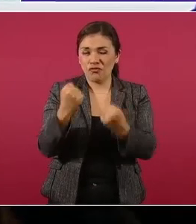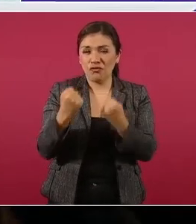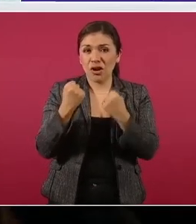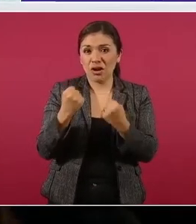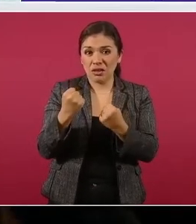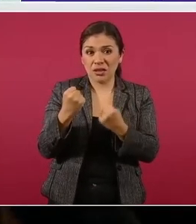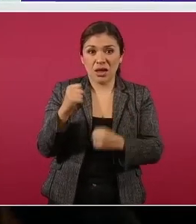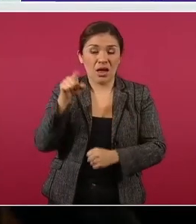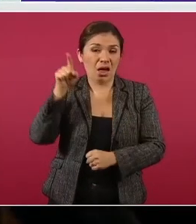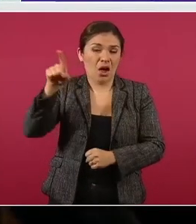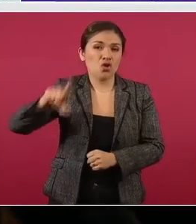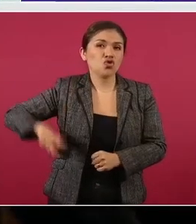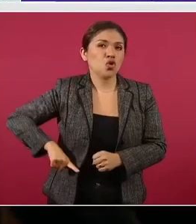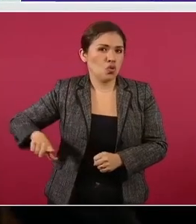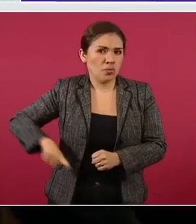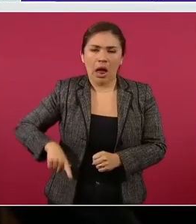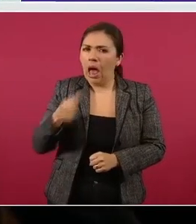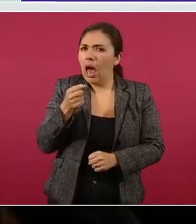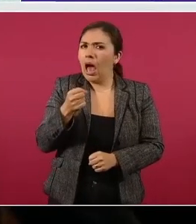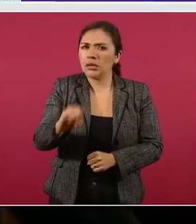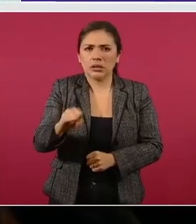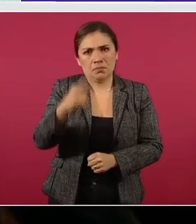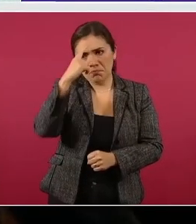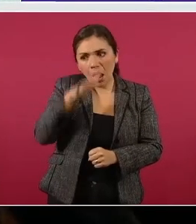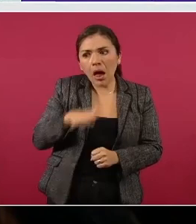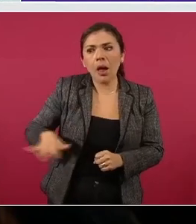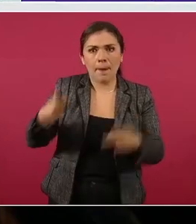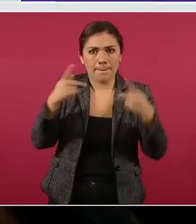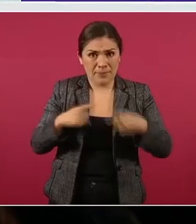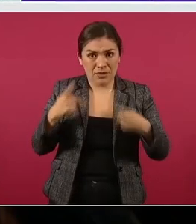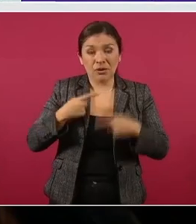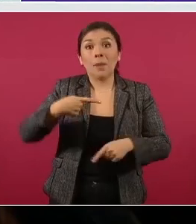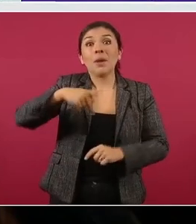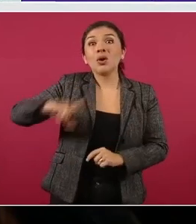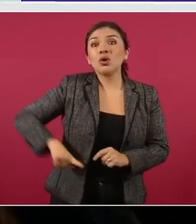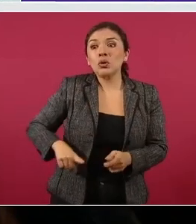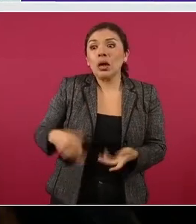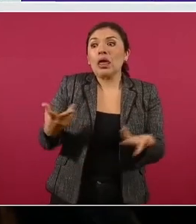a los gobiernos porque le afecta mucho al pueblo es la inflación.